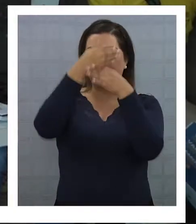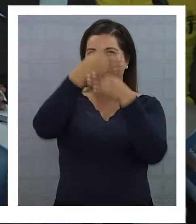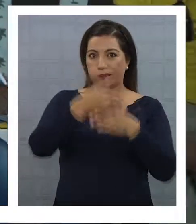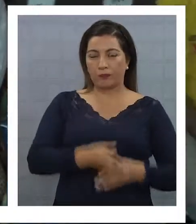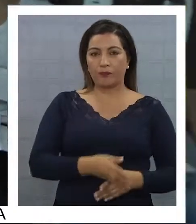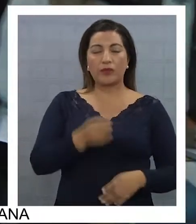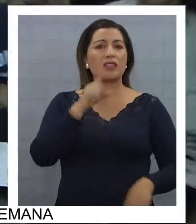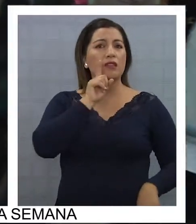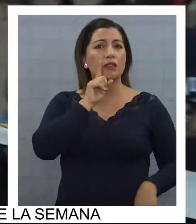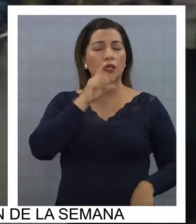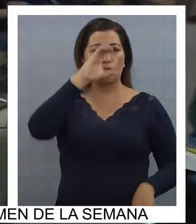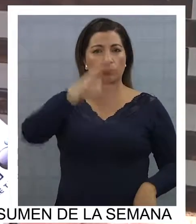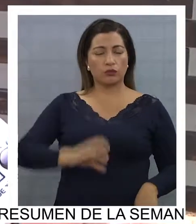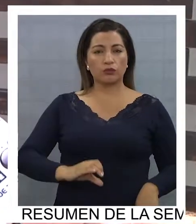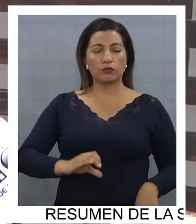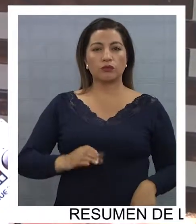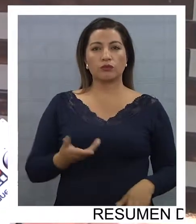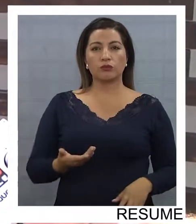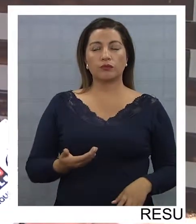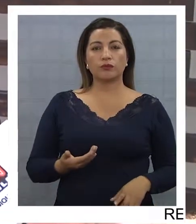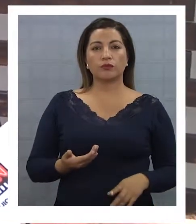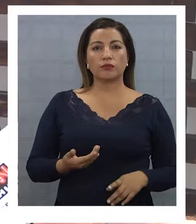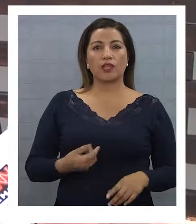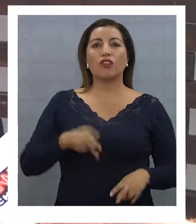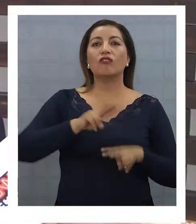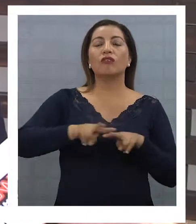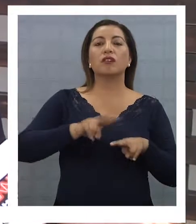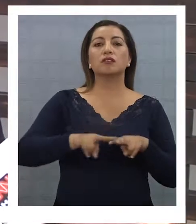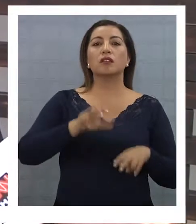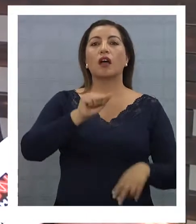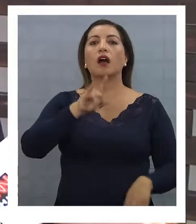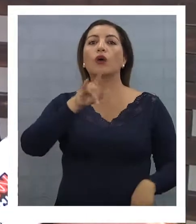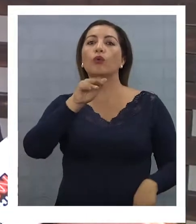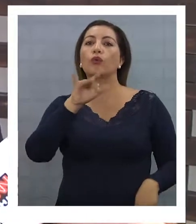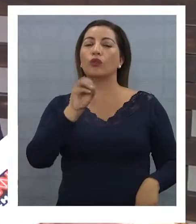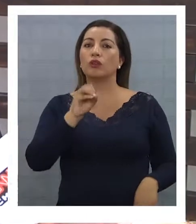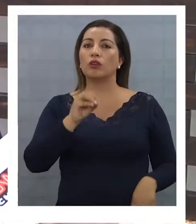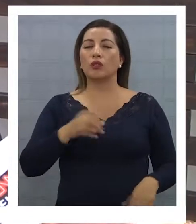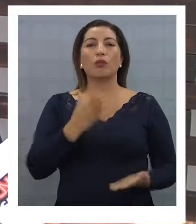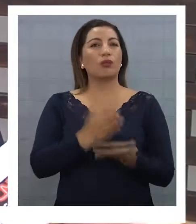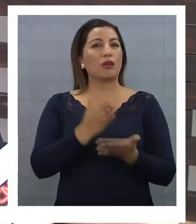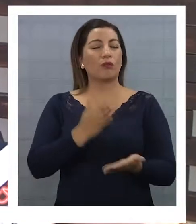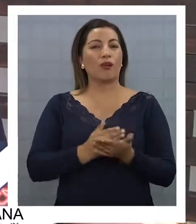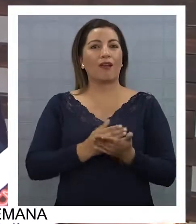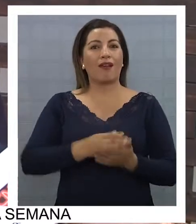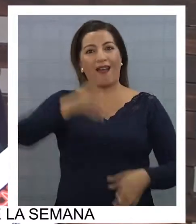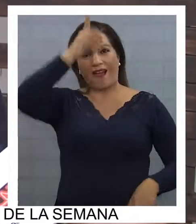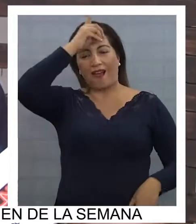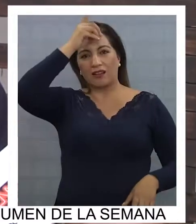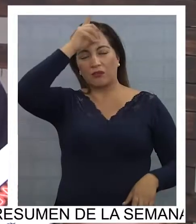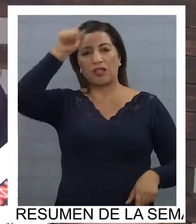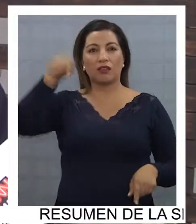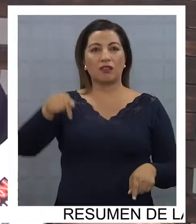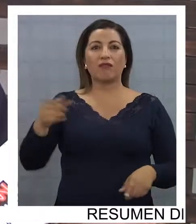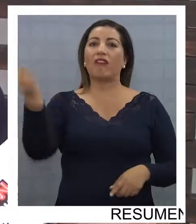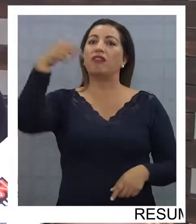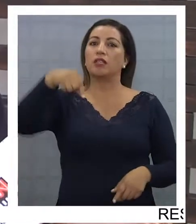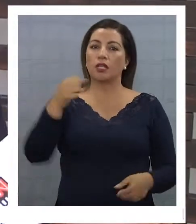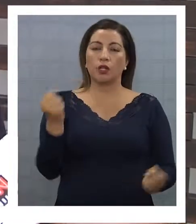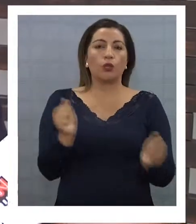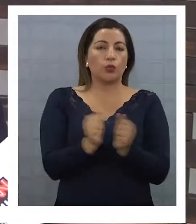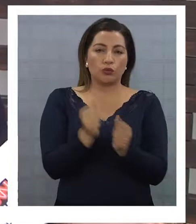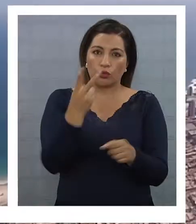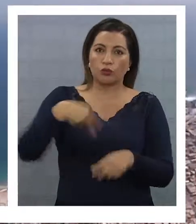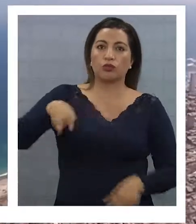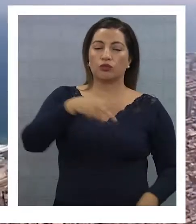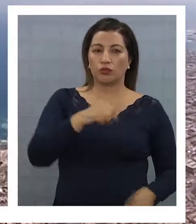y tenemos un curso que lo va a ejecutar la Autorchule Sud, que es una escuela alemana de turismo activo, que va a venir con nosotros a trabajar con ellos en